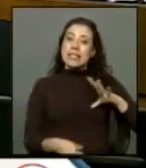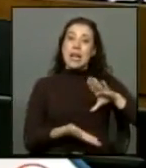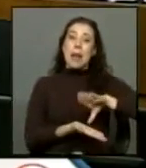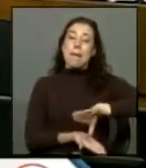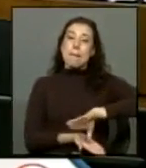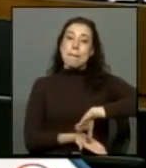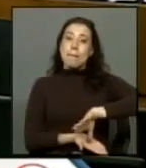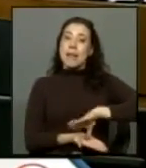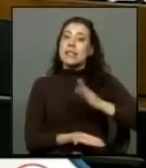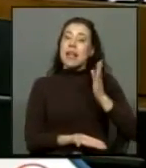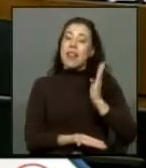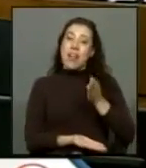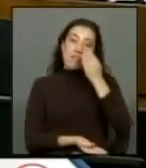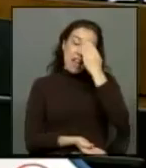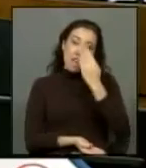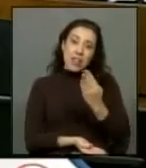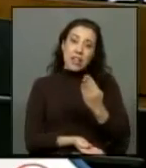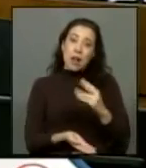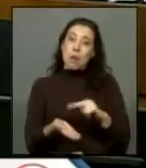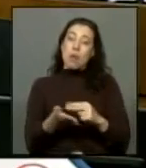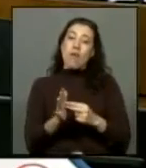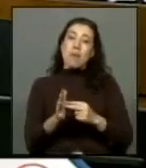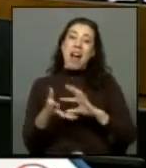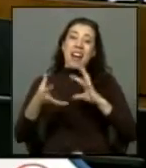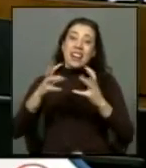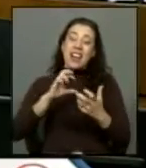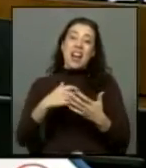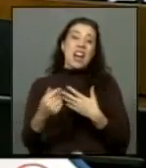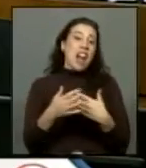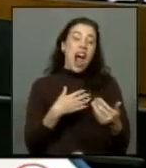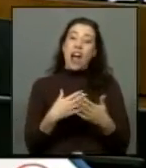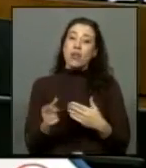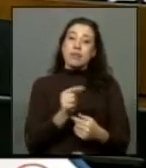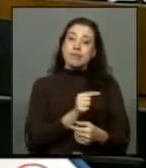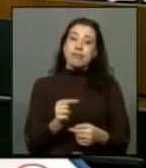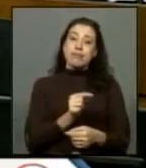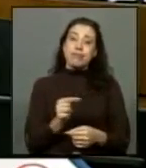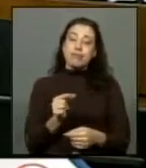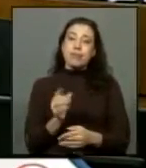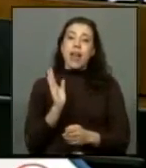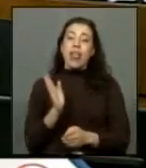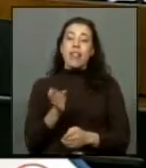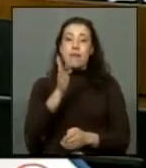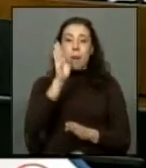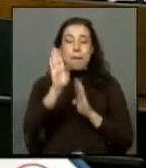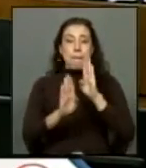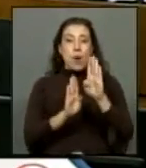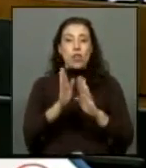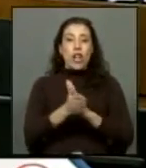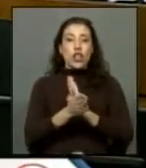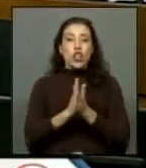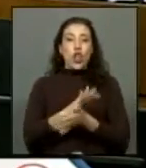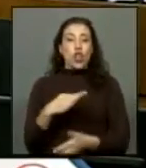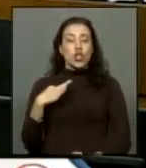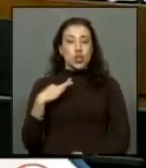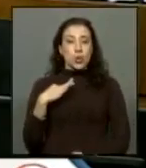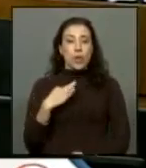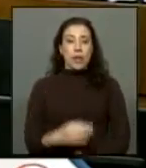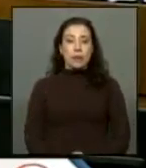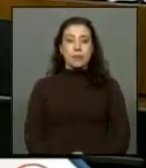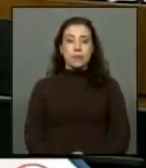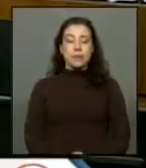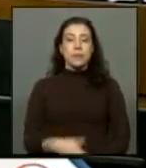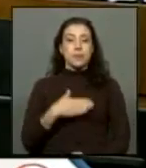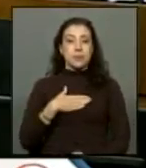país que tiene que enfrentar catástrofes naturales frecuentemente y debemos proteger a todos nuestros ciudadanos en ese sentido